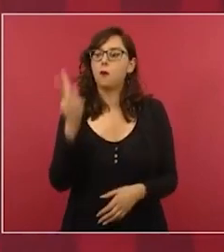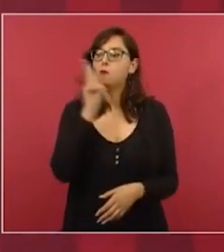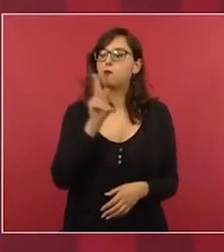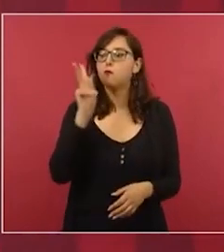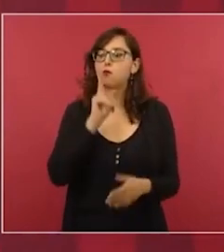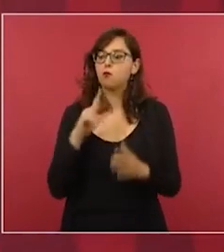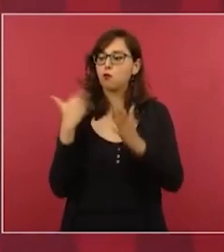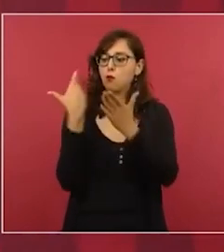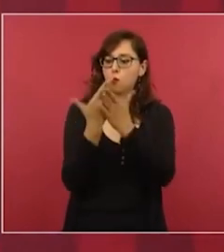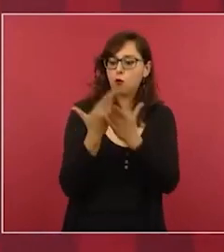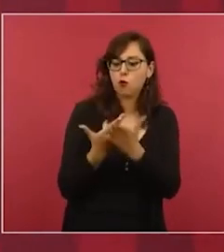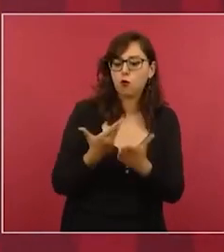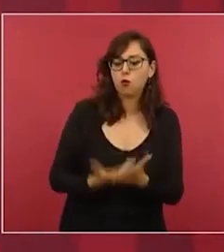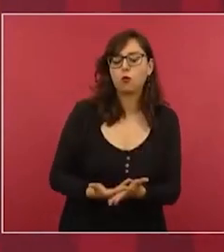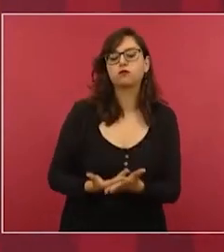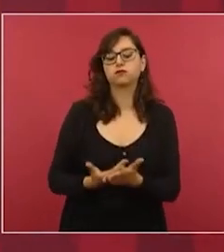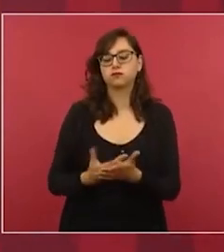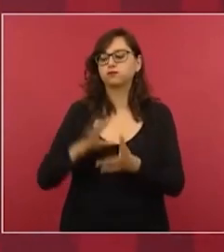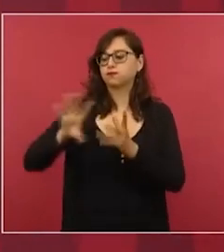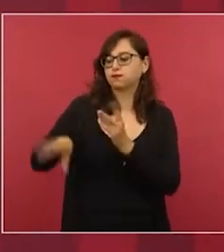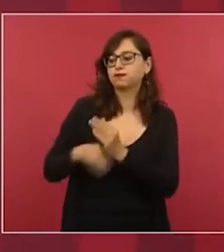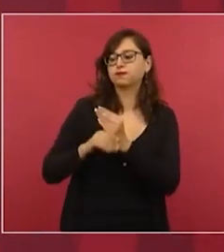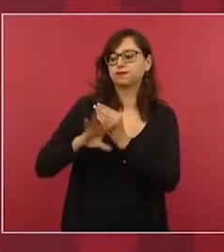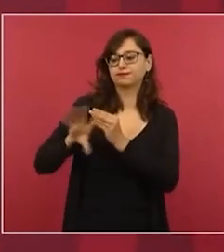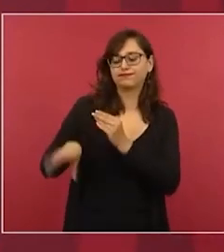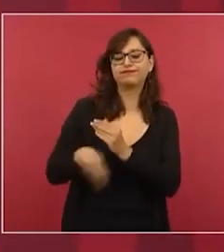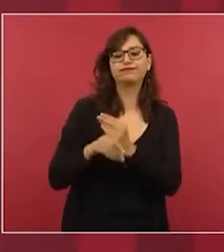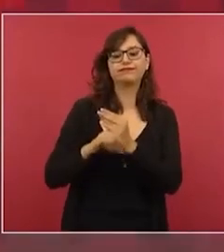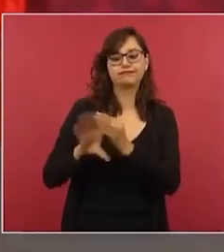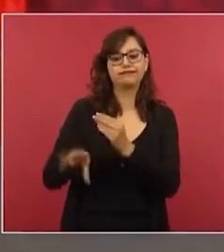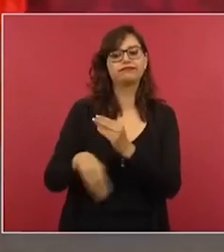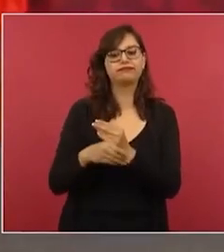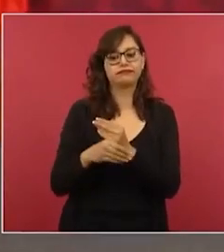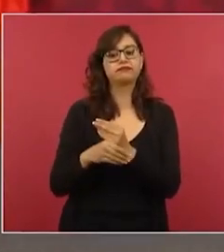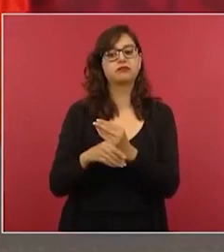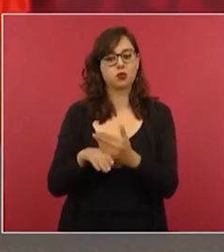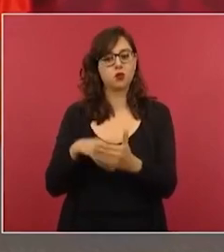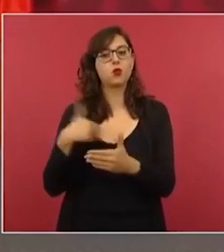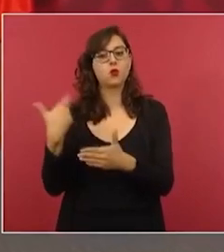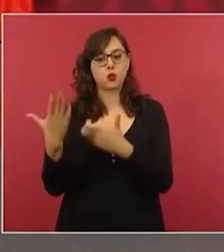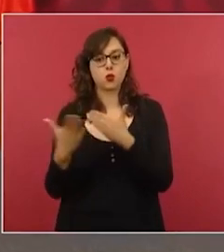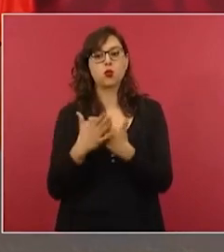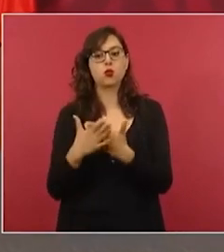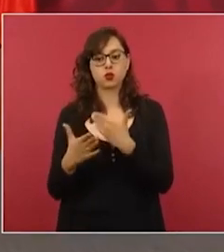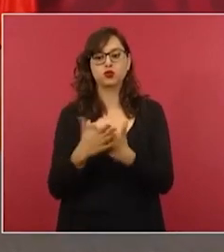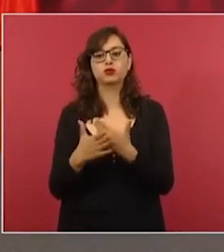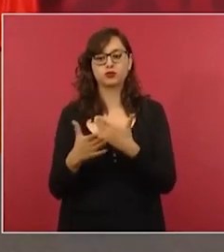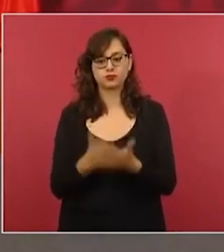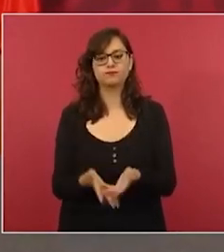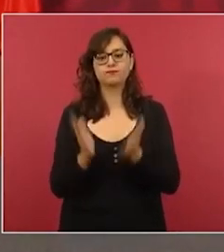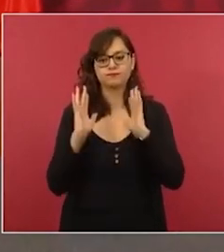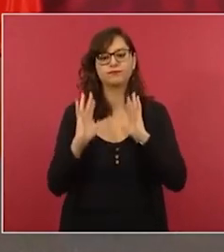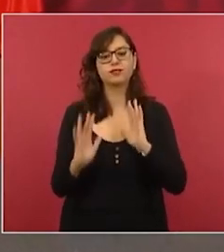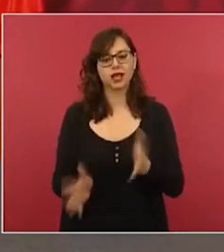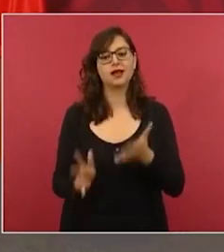y pronto vamos ya a dar a conocer